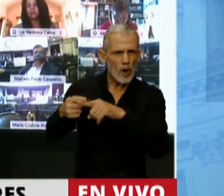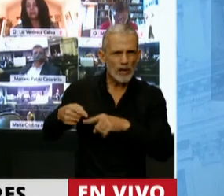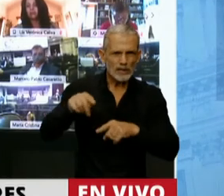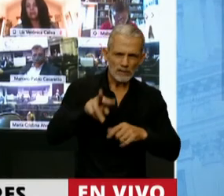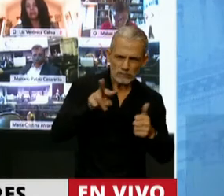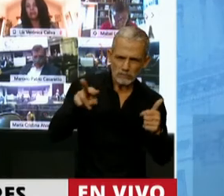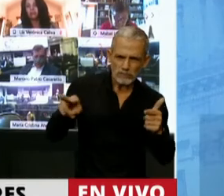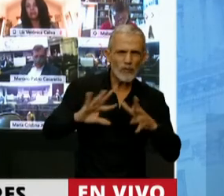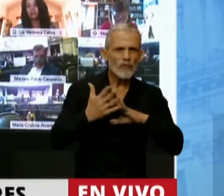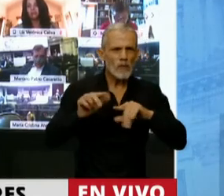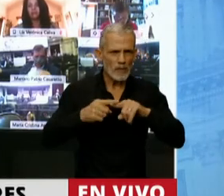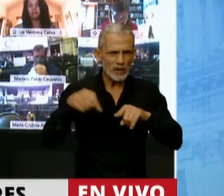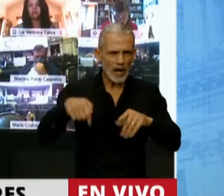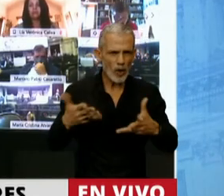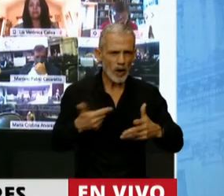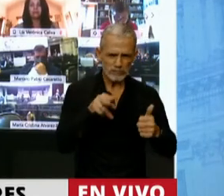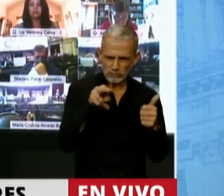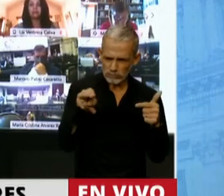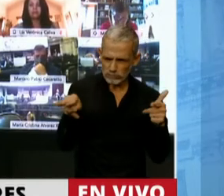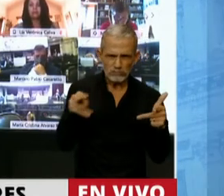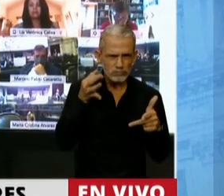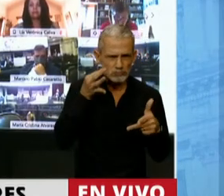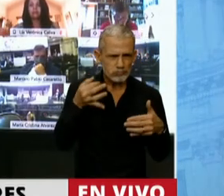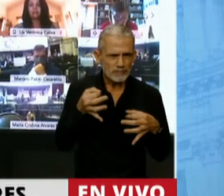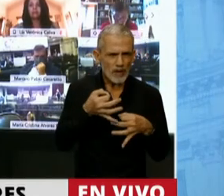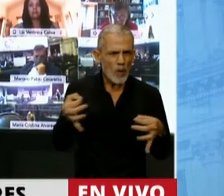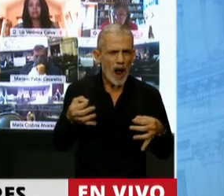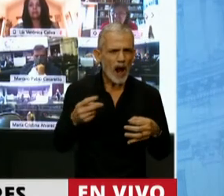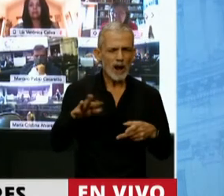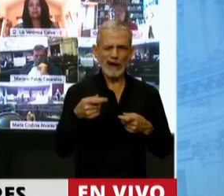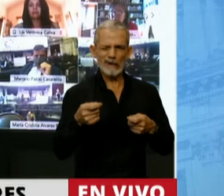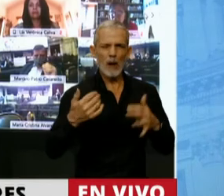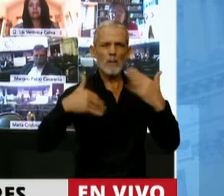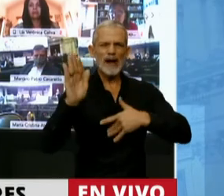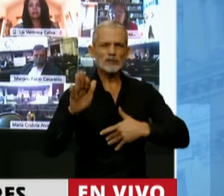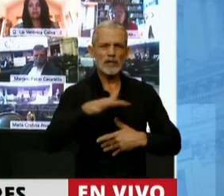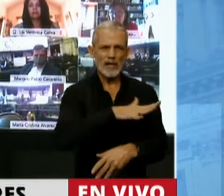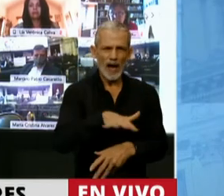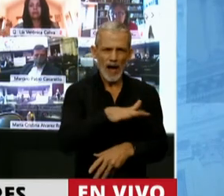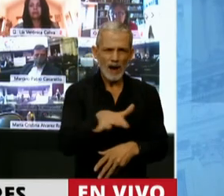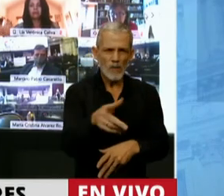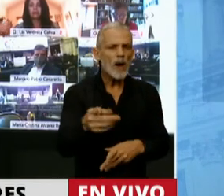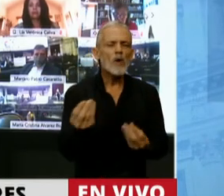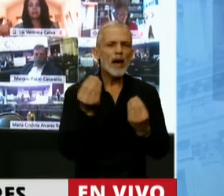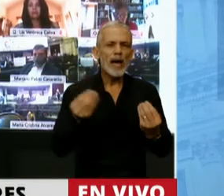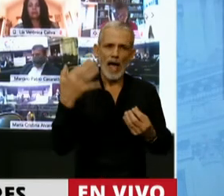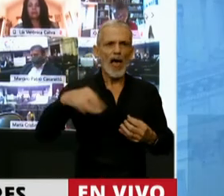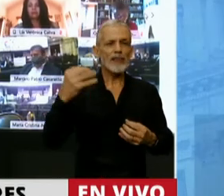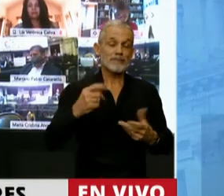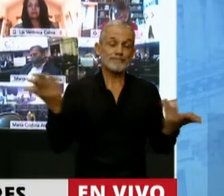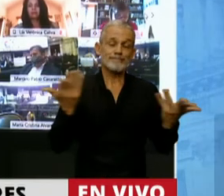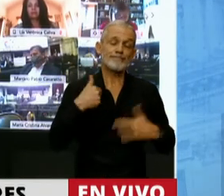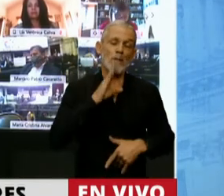de este régimen político quieren convencer a las mayorías populares de que se tienen que